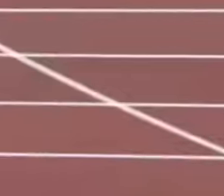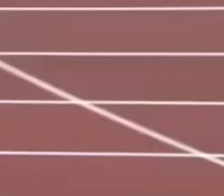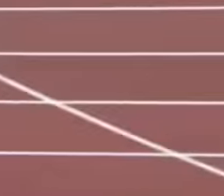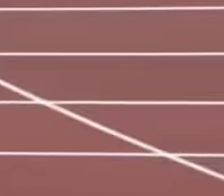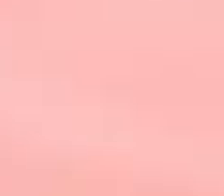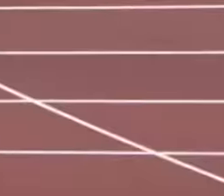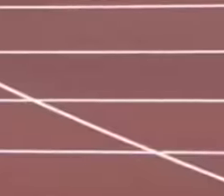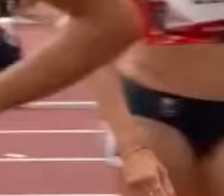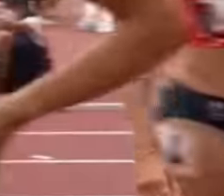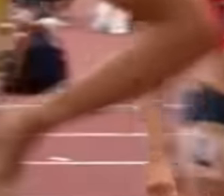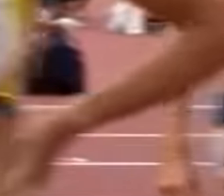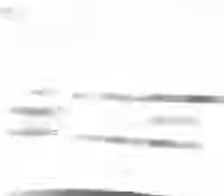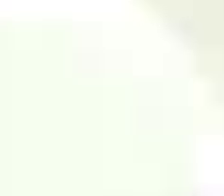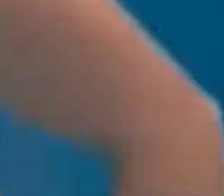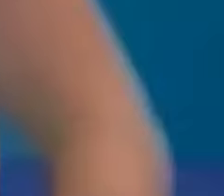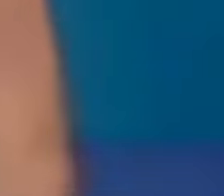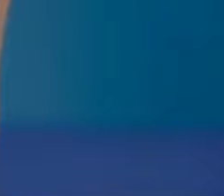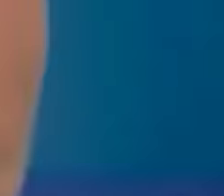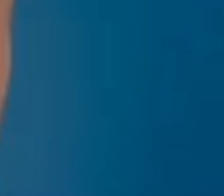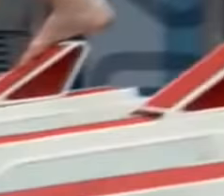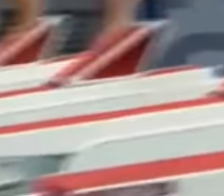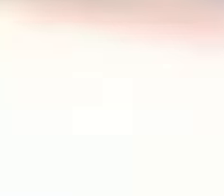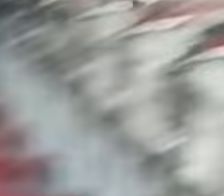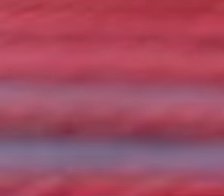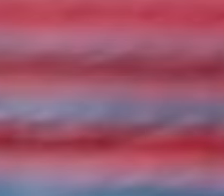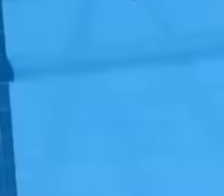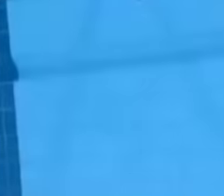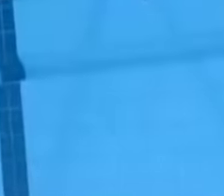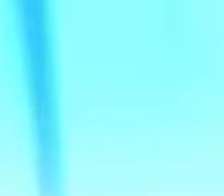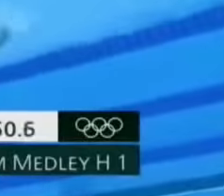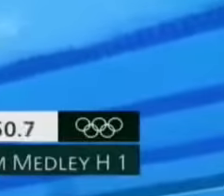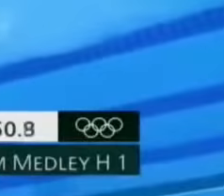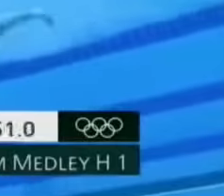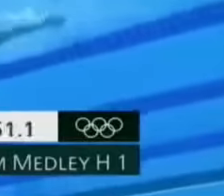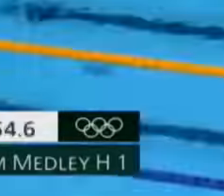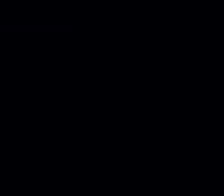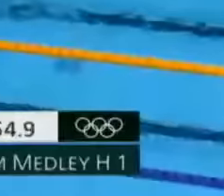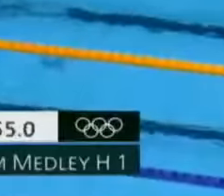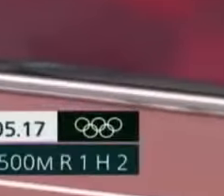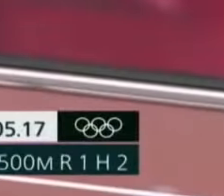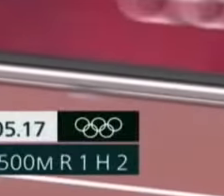Concentrados, el informativo deportivo de la televisión pública.